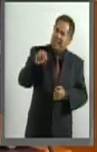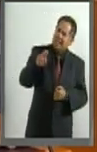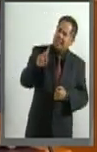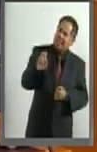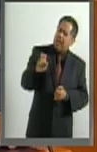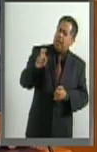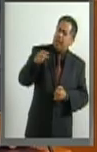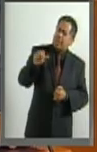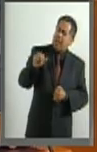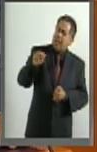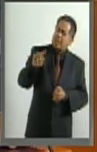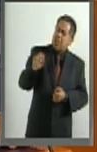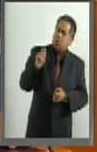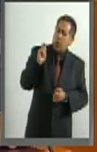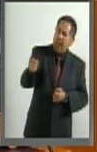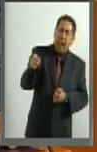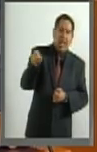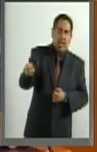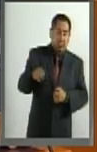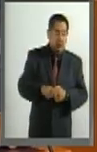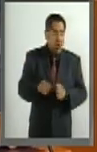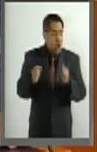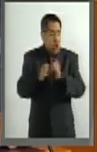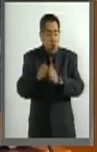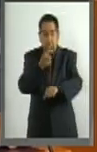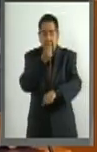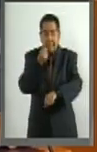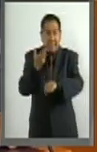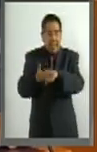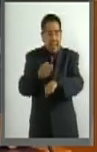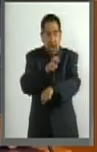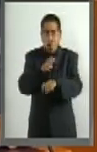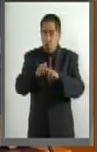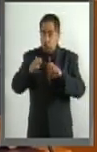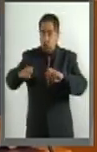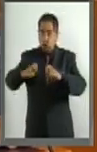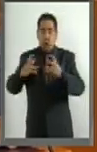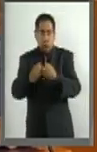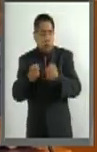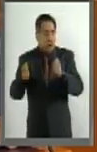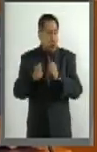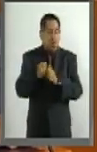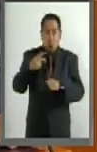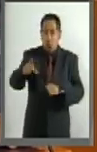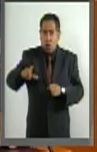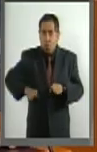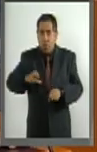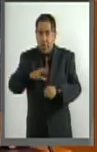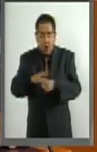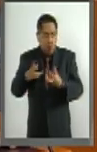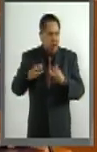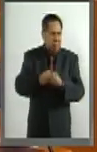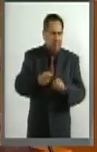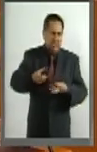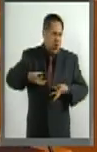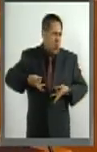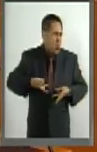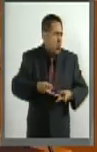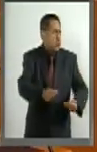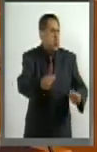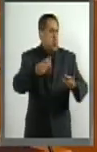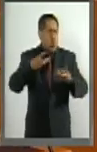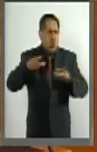Y ahí estuvieron los secretarios del gabinete. Y ahí estuvieron los gobernadores derrochando recursos